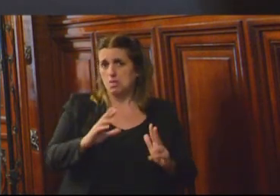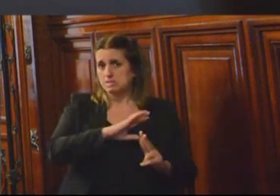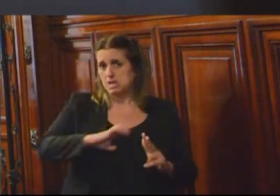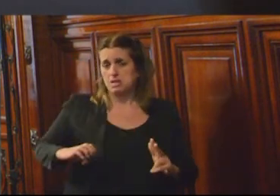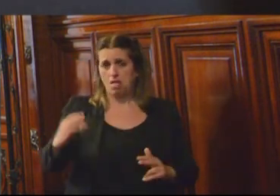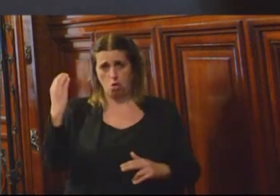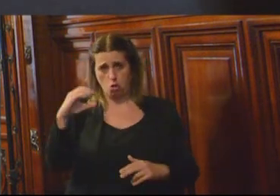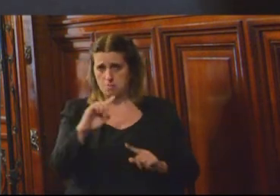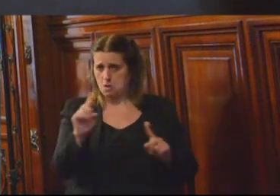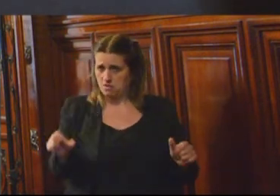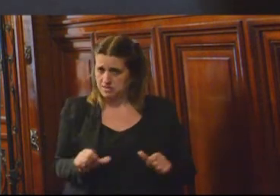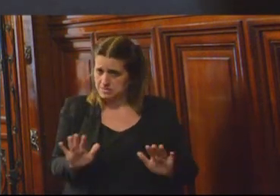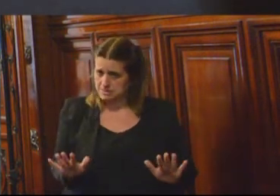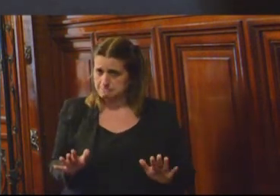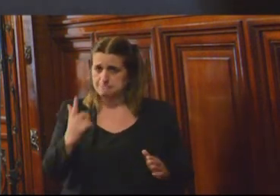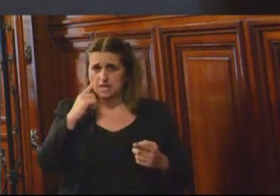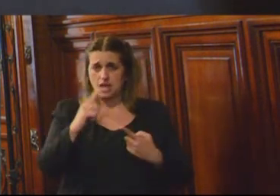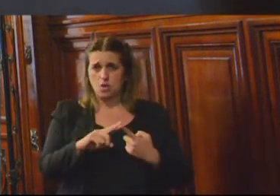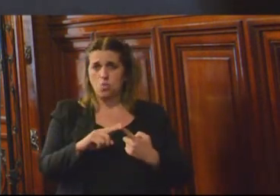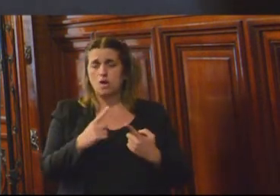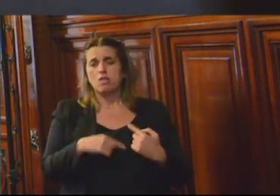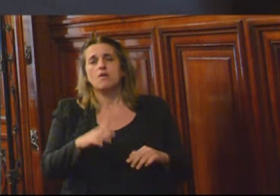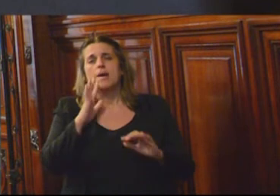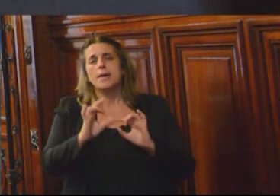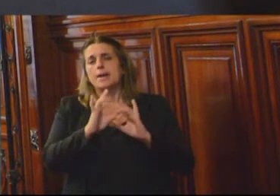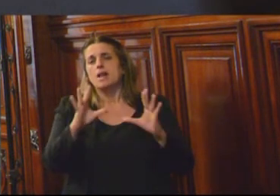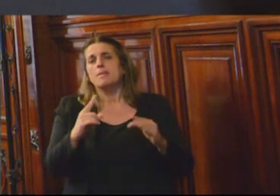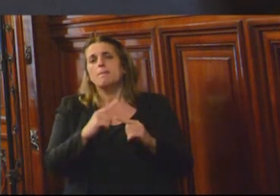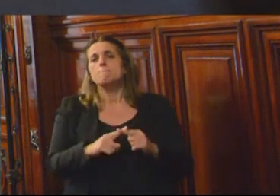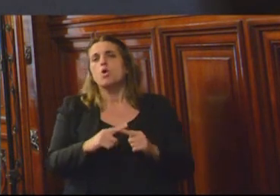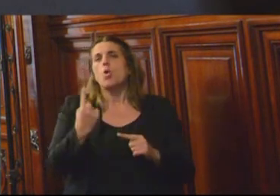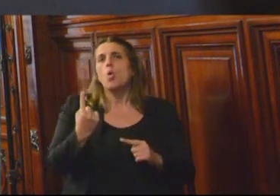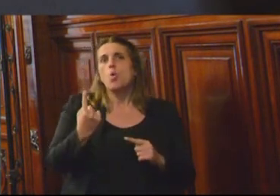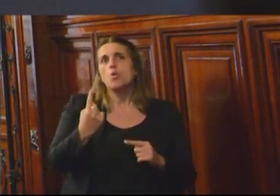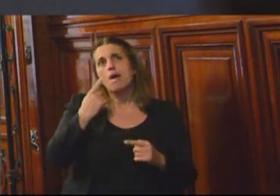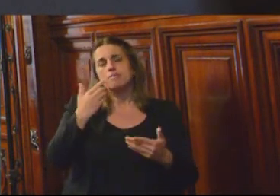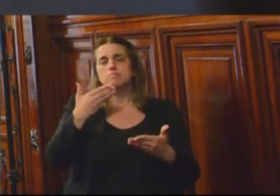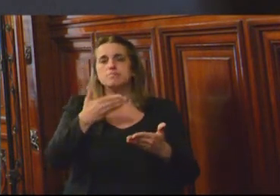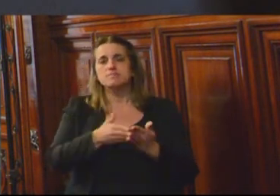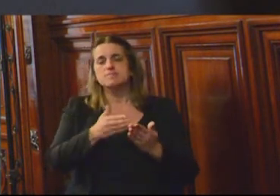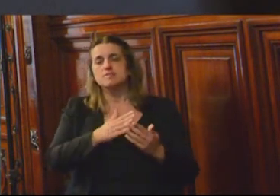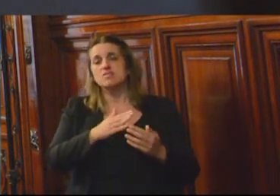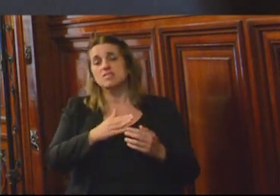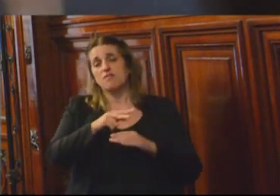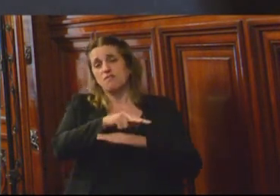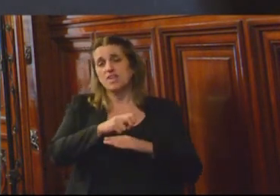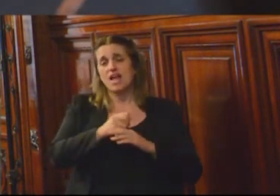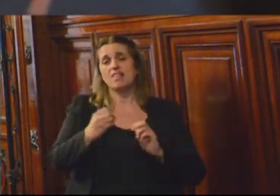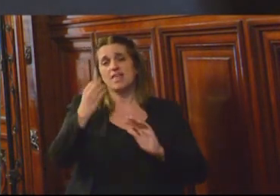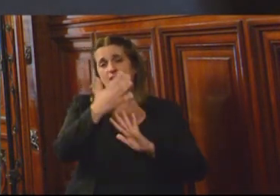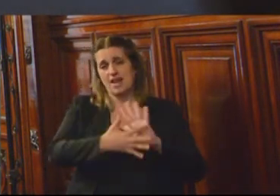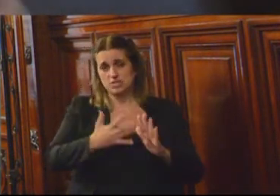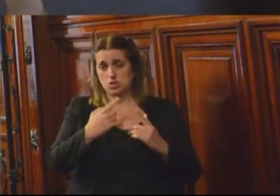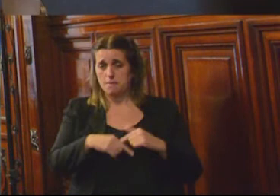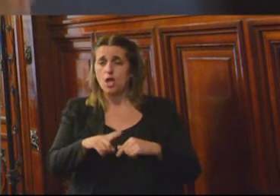se va a implementar eso del acuerdo, esto claramente por una obstaculación del Fiscal General de la Nación. De hecho, hubo otro